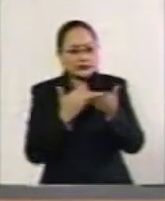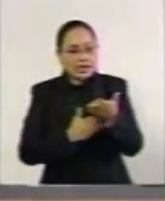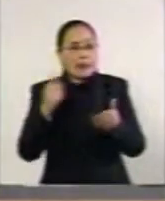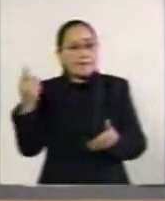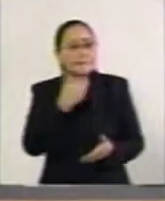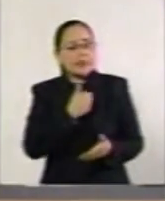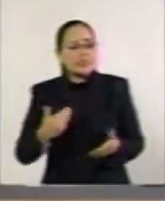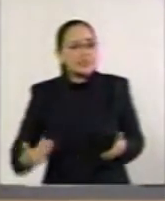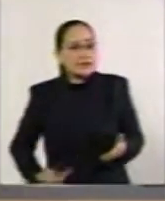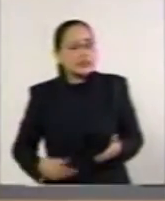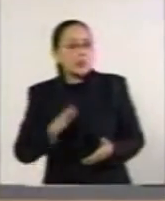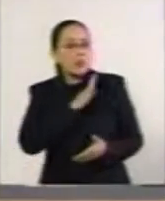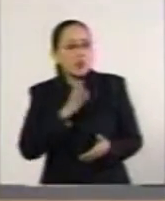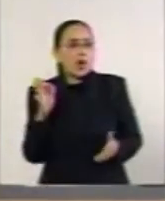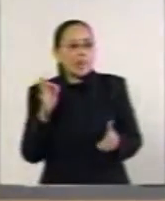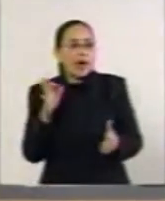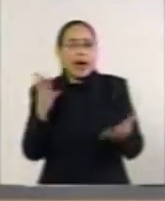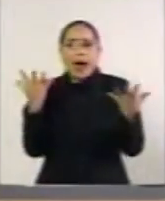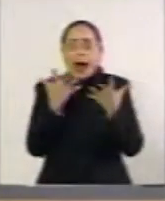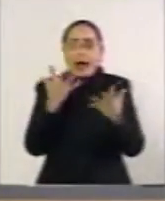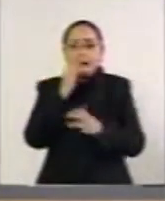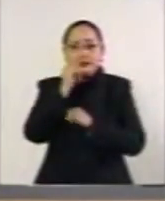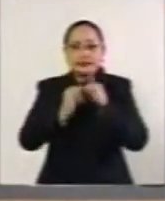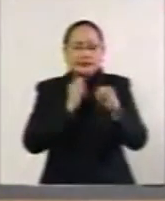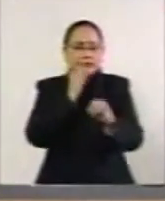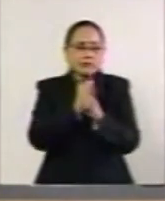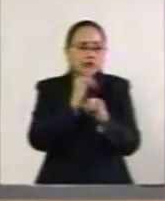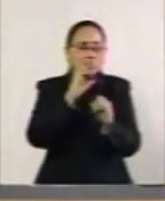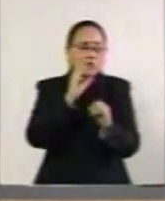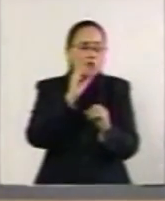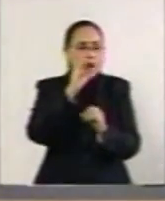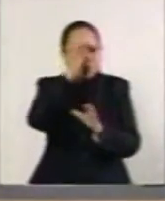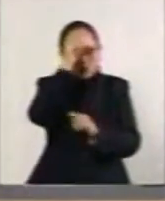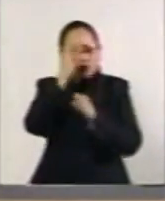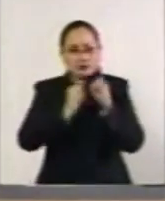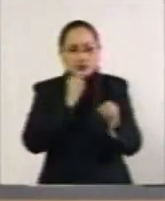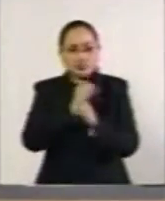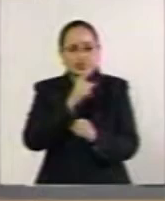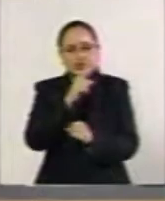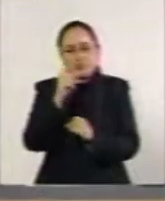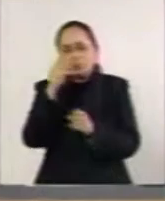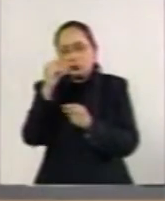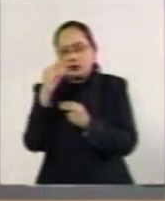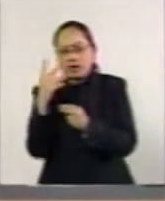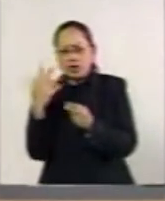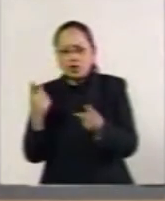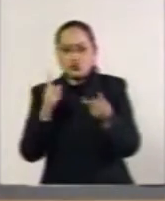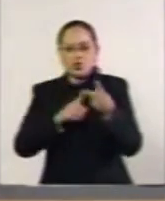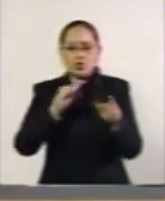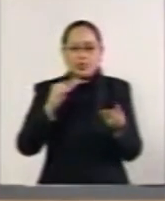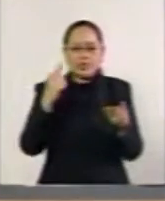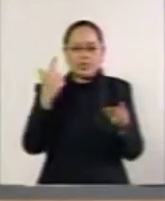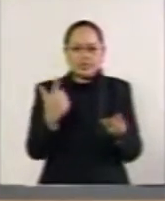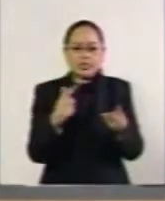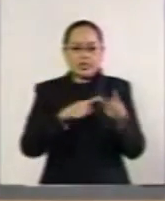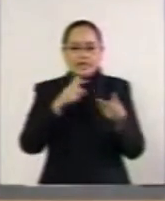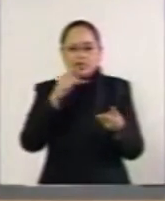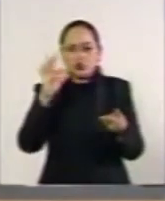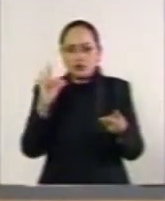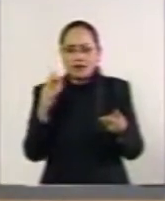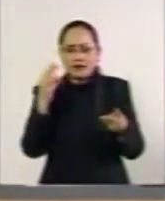Ejecutivo Federal celebre los convenios 189, 181, 158, 97 y